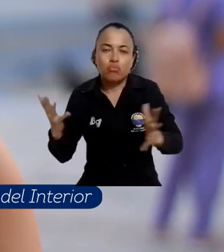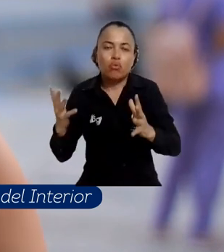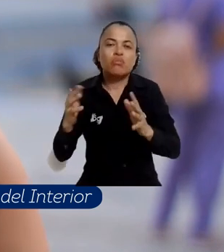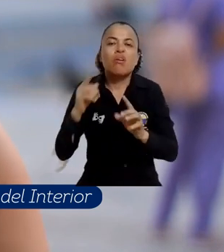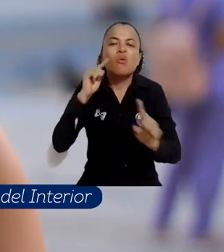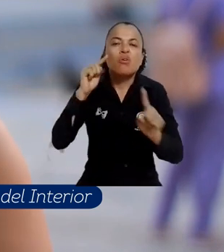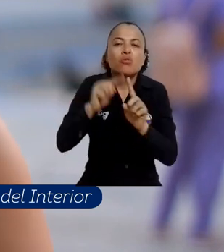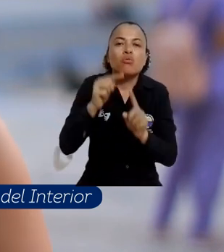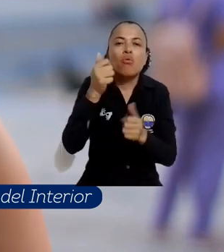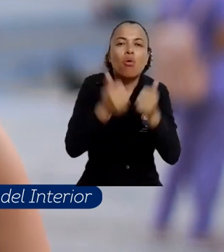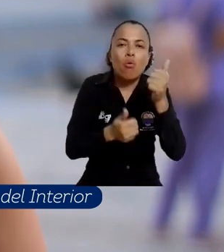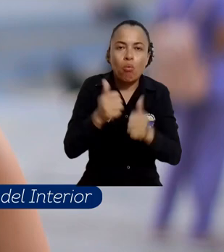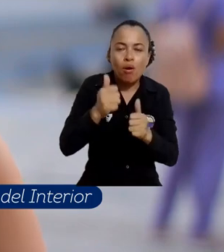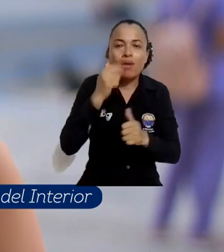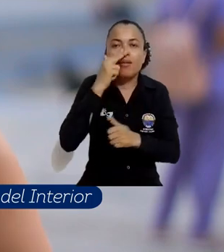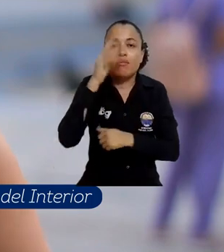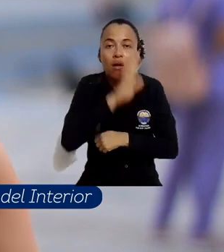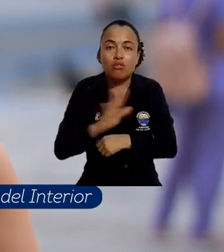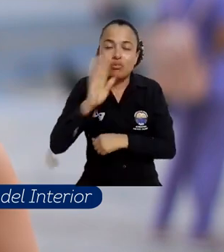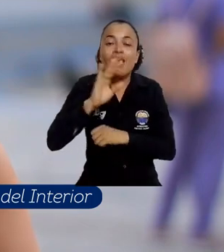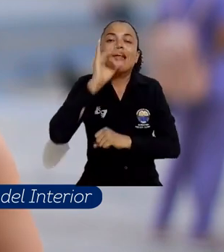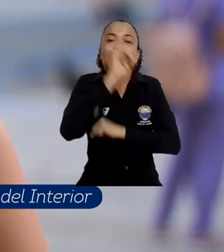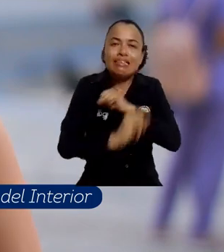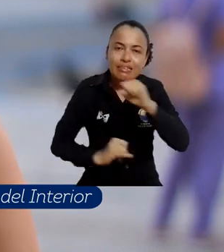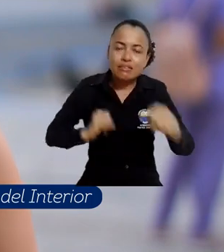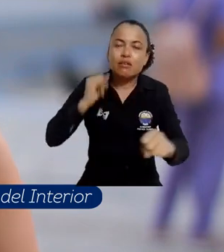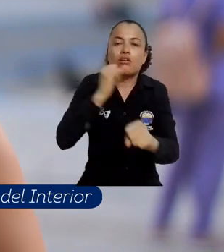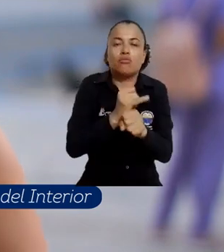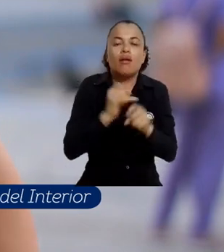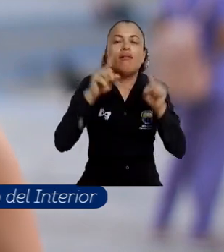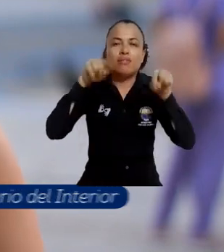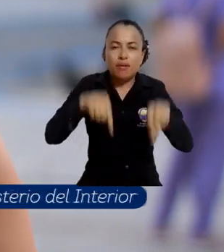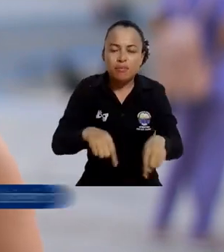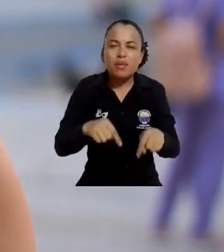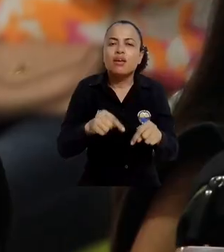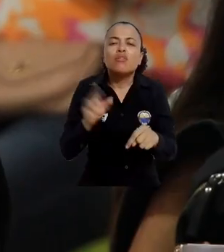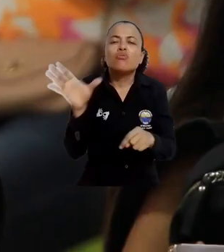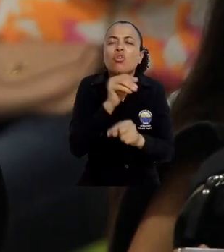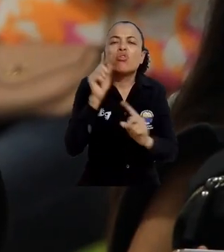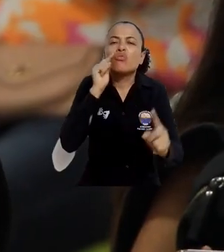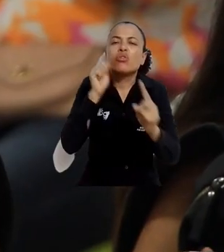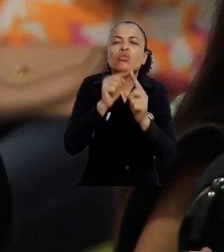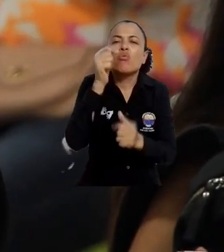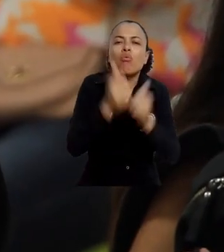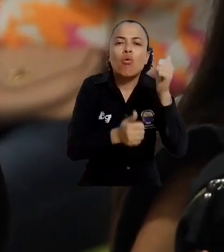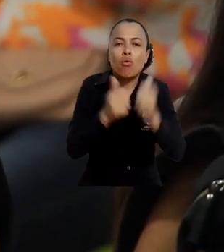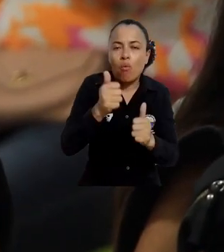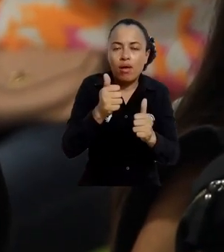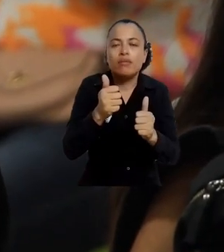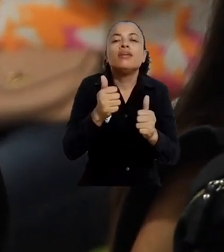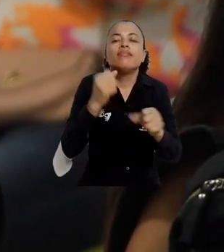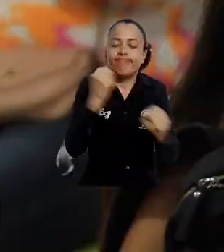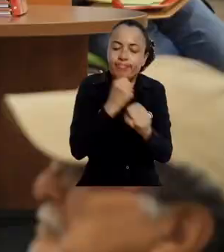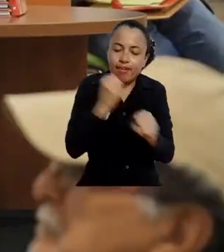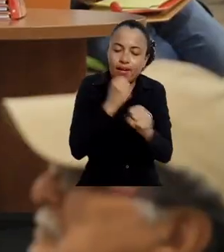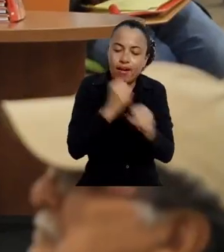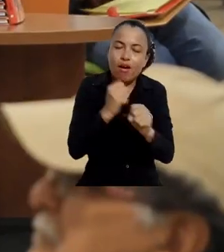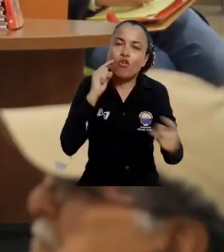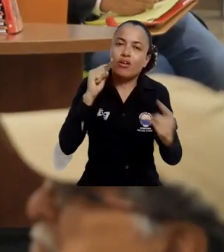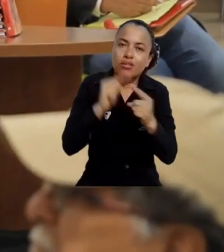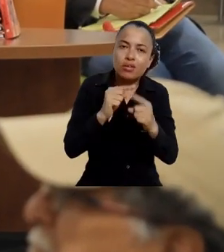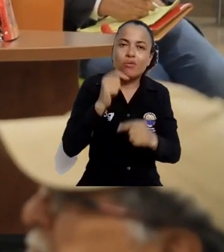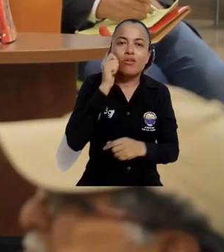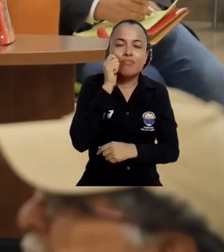territorio nacional, sino también del nivel internacional y todos bajo una misma premisa, trabajar por los derechos humanos y el derecho